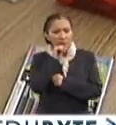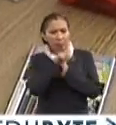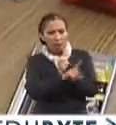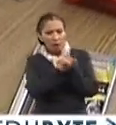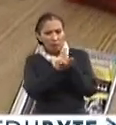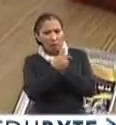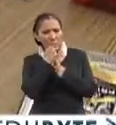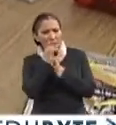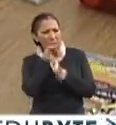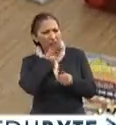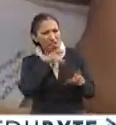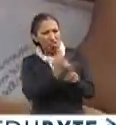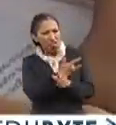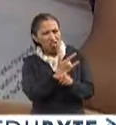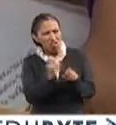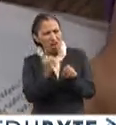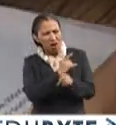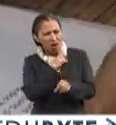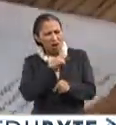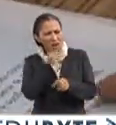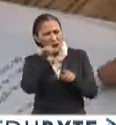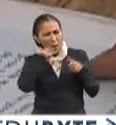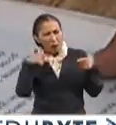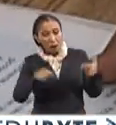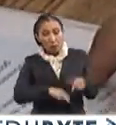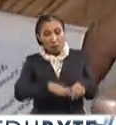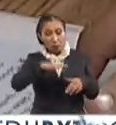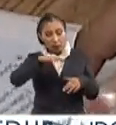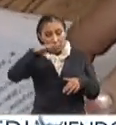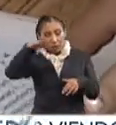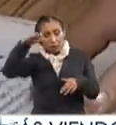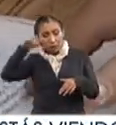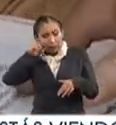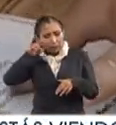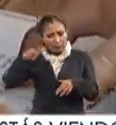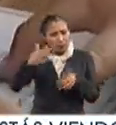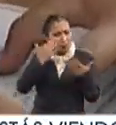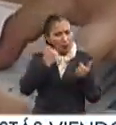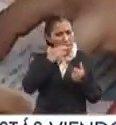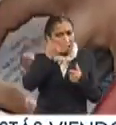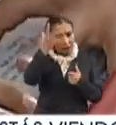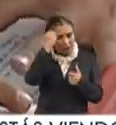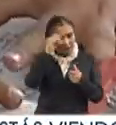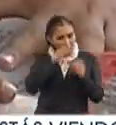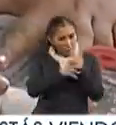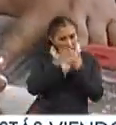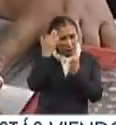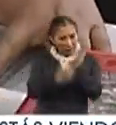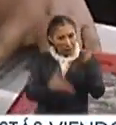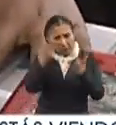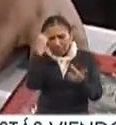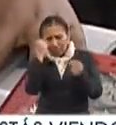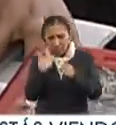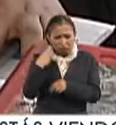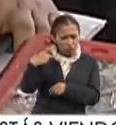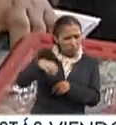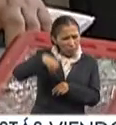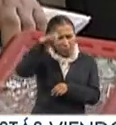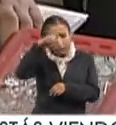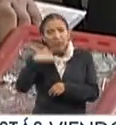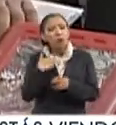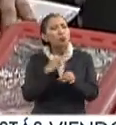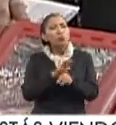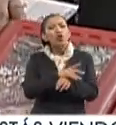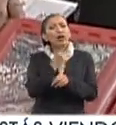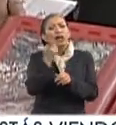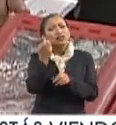problemas de habla o de lenguaje. Conforme son mayores, se observa que no cuentan con los aprendizajes que requieren a su edad. ¿Qué factores